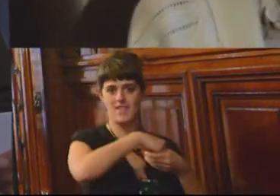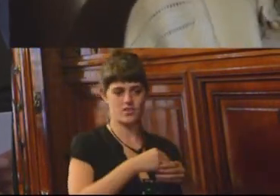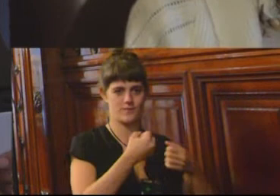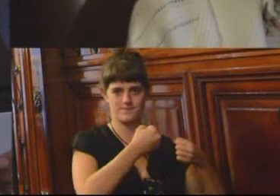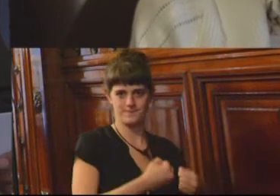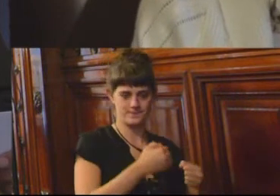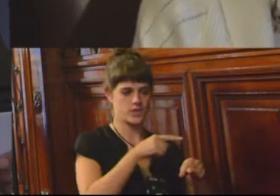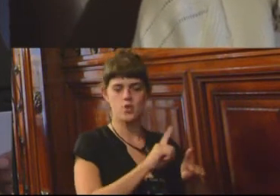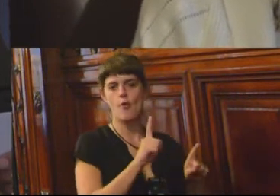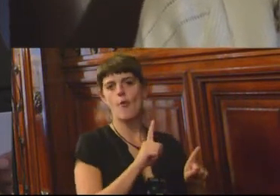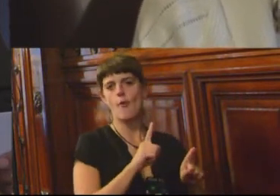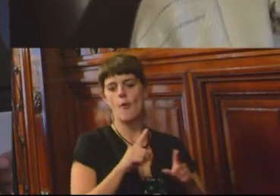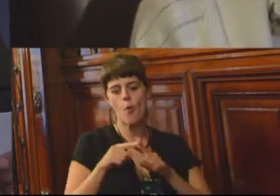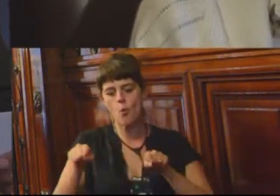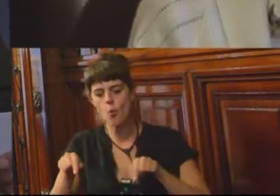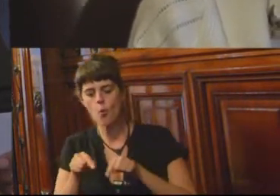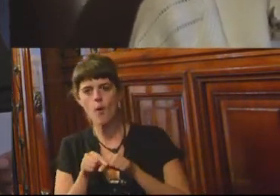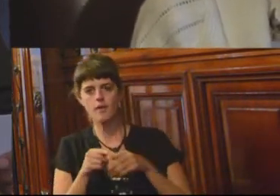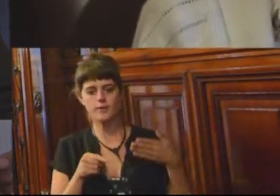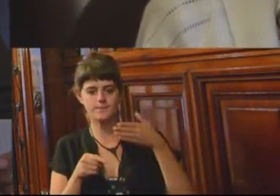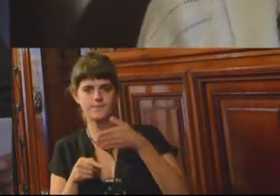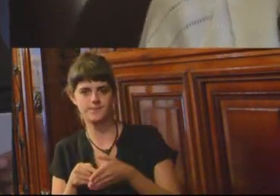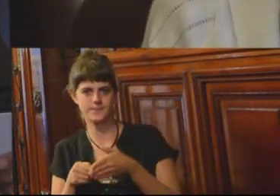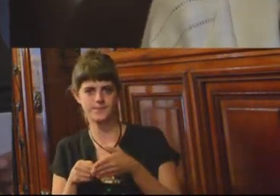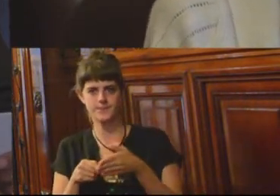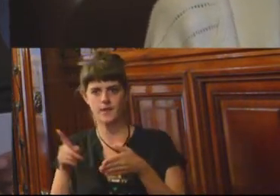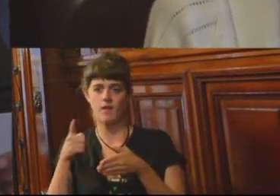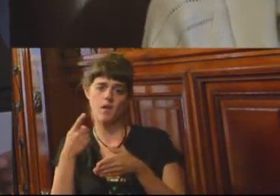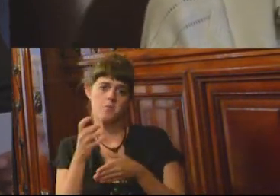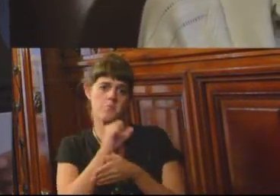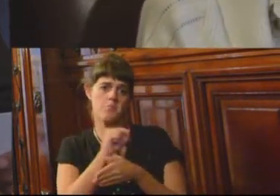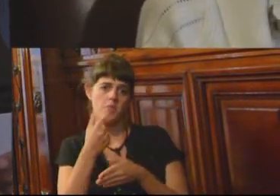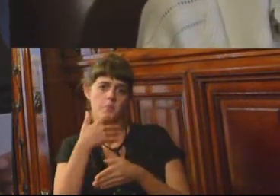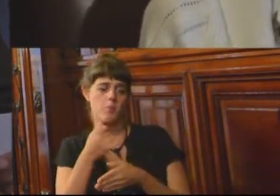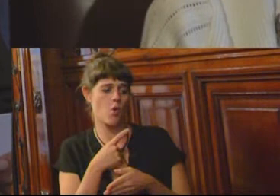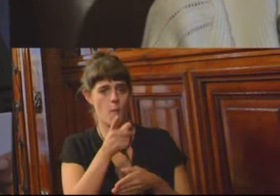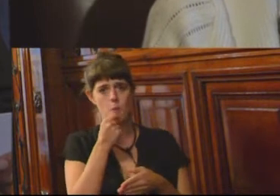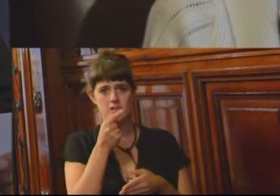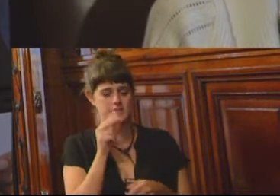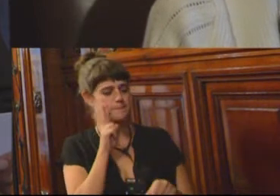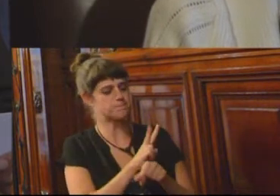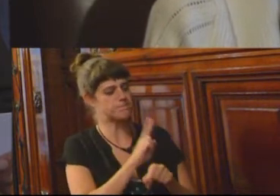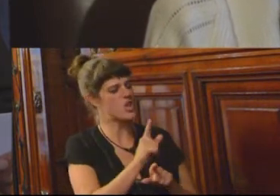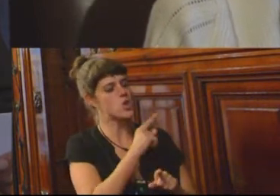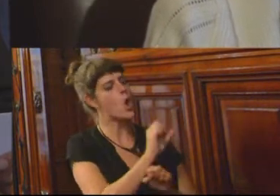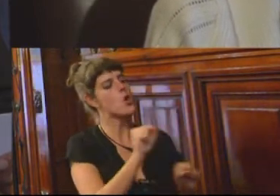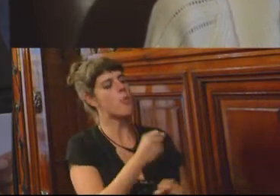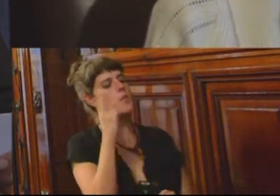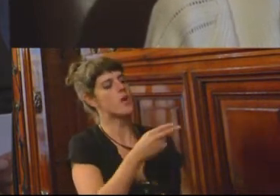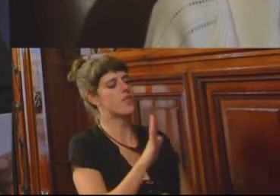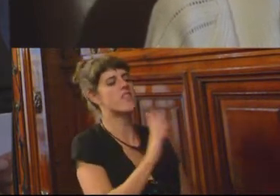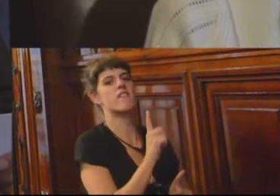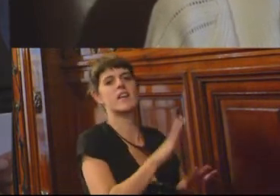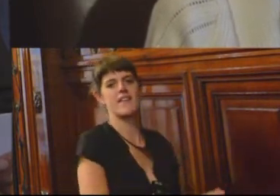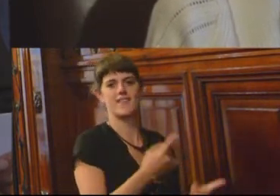a dar clases, donde el beneficio de poder concurrir o no queda librado al criterio del guardia y la concientización fue tan exitosa que